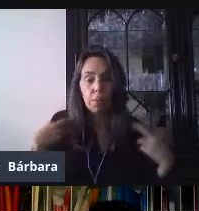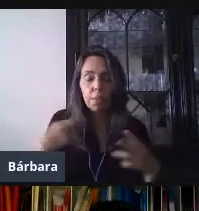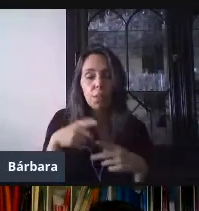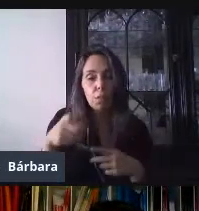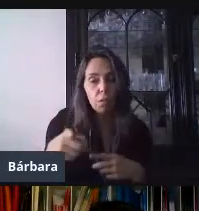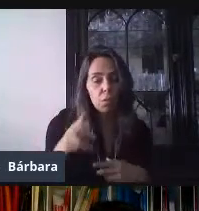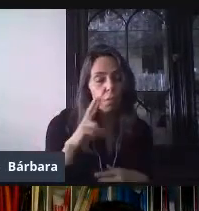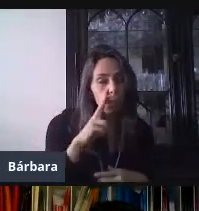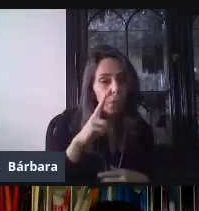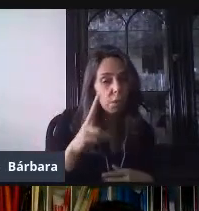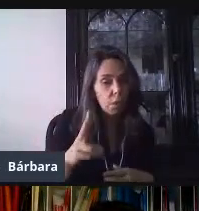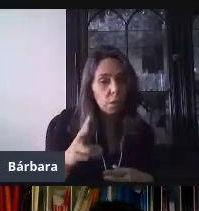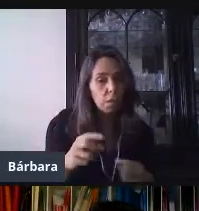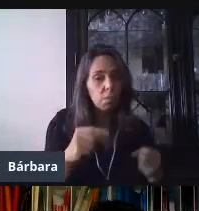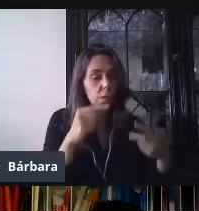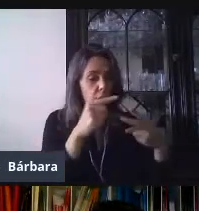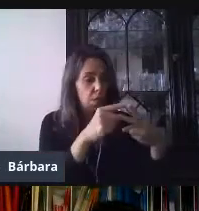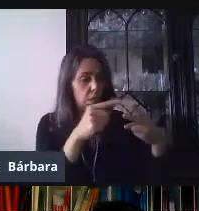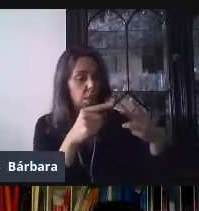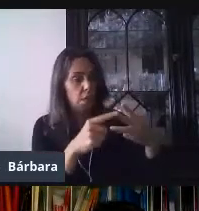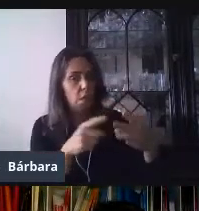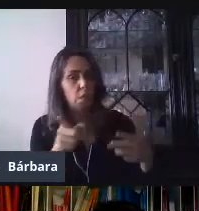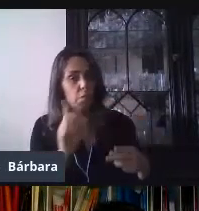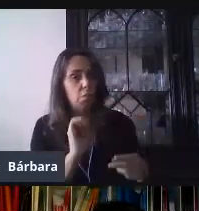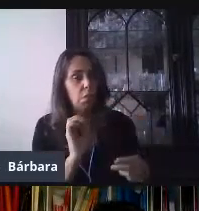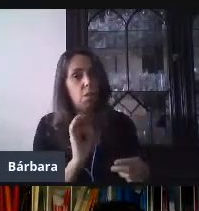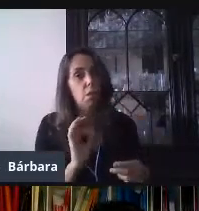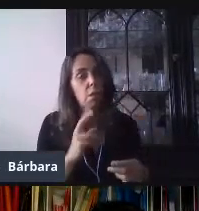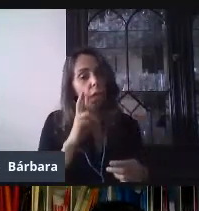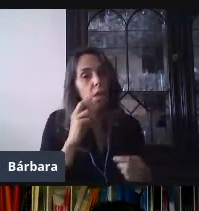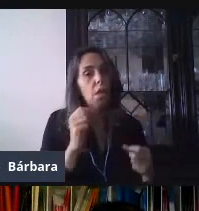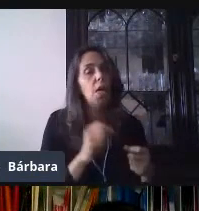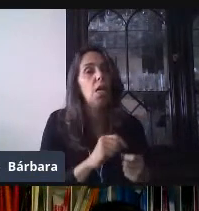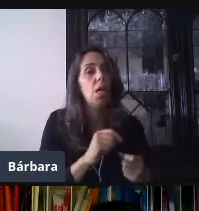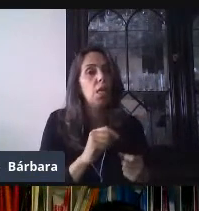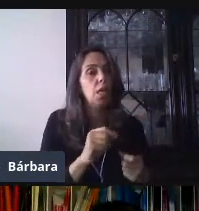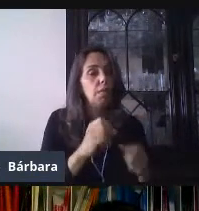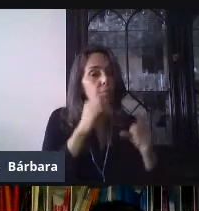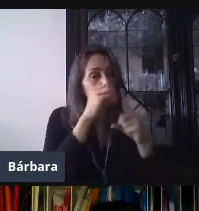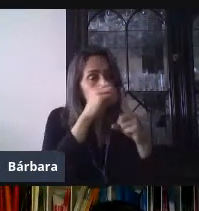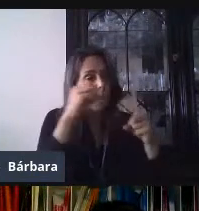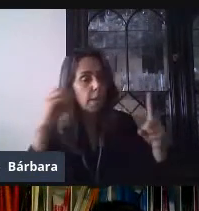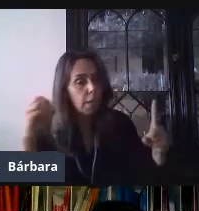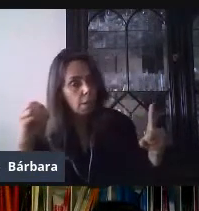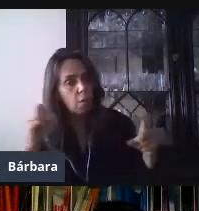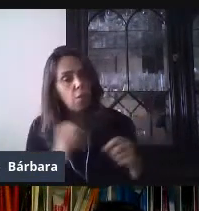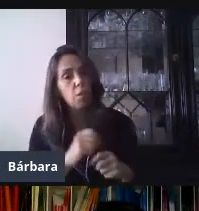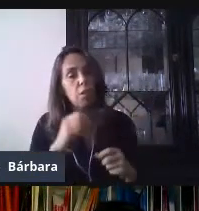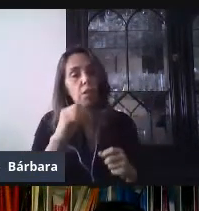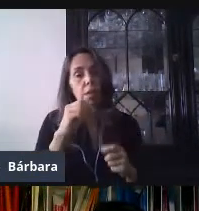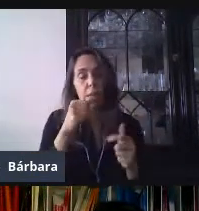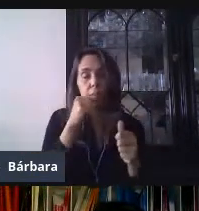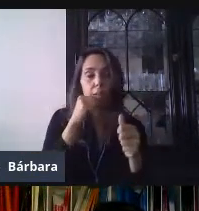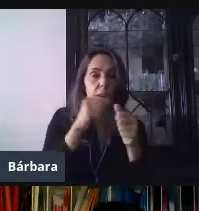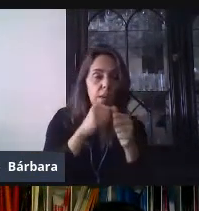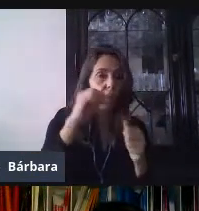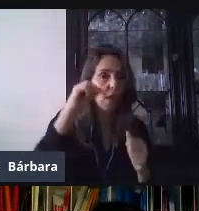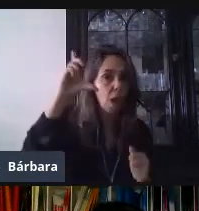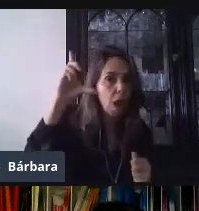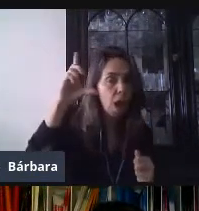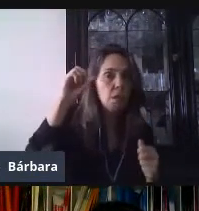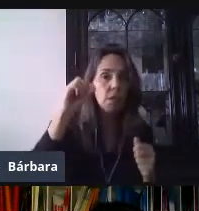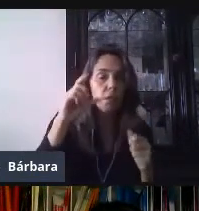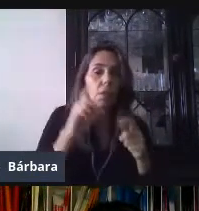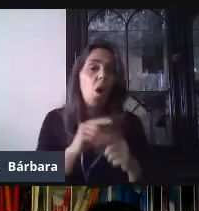voy a hacer con el uso de mayúsculas y minúsculas, y de esa misma forma estarlo redactando en el formulario. O bien, habilitar la revisión